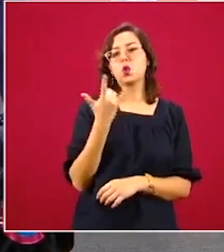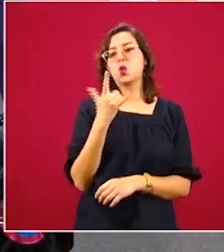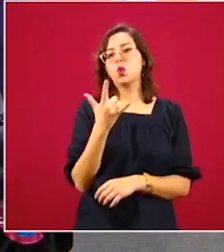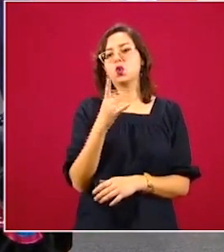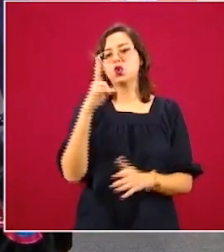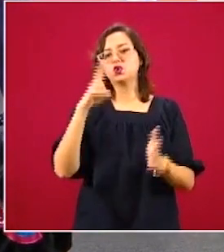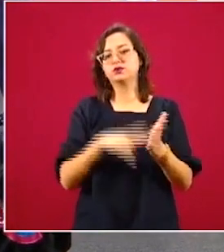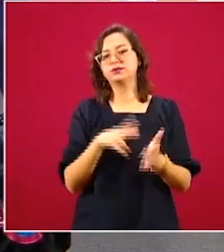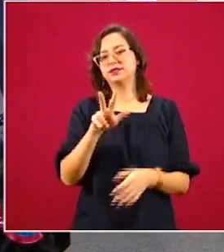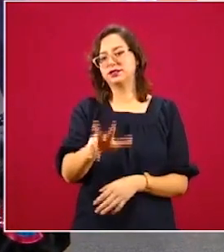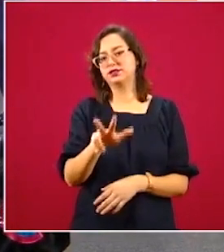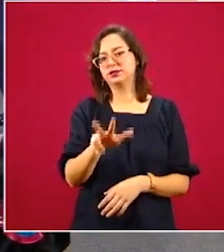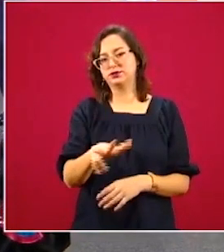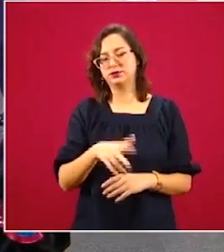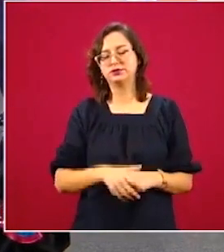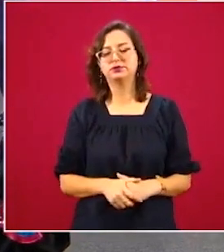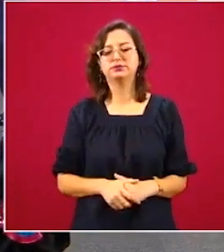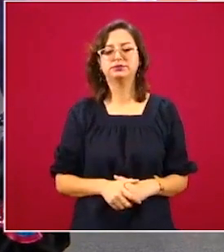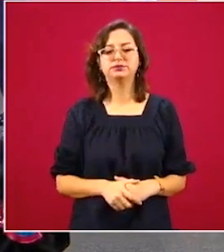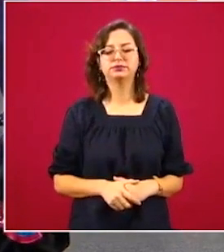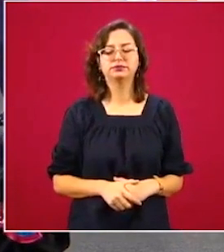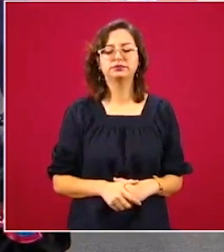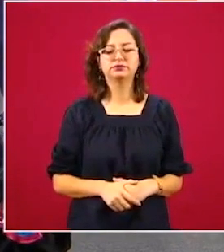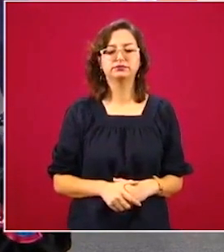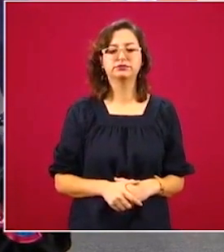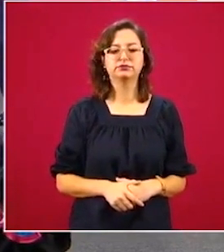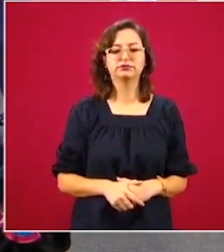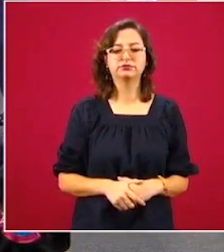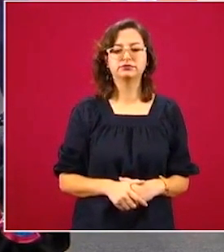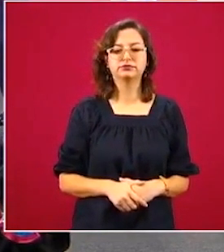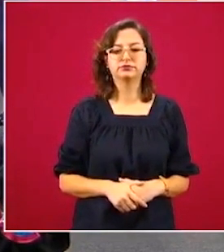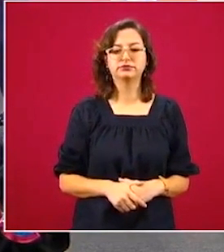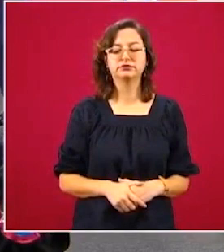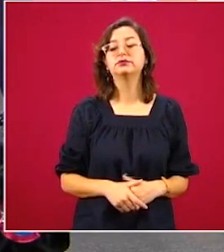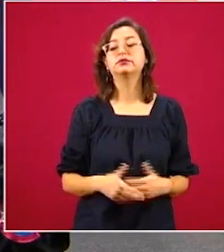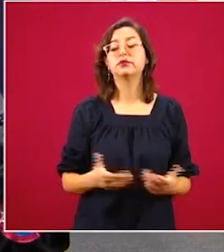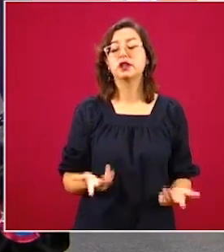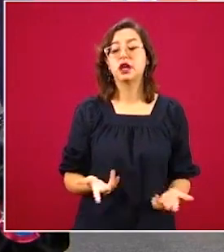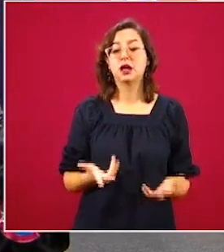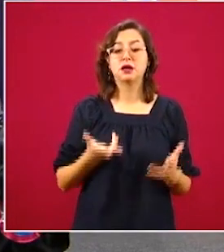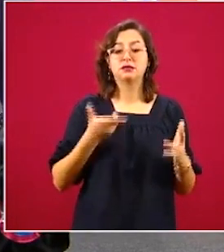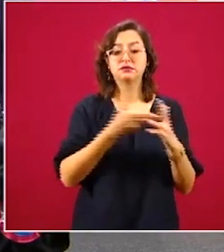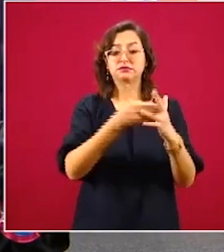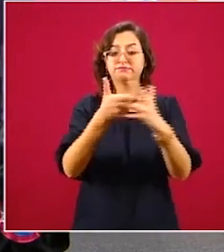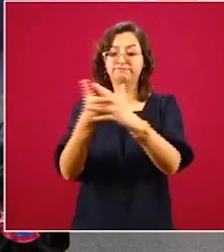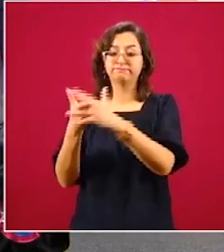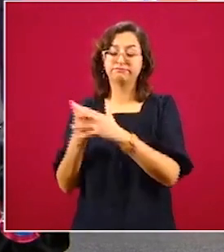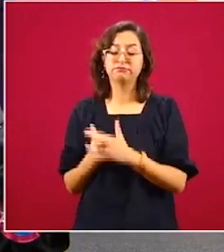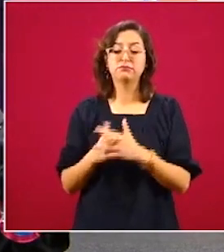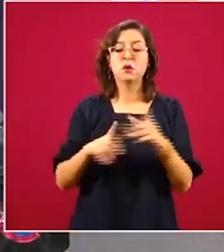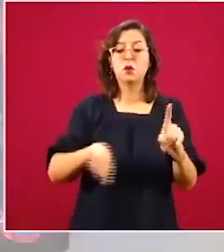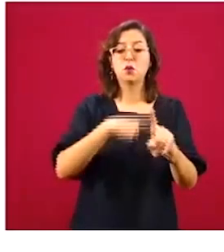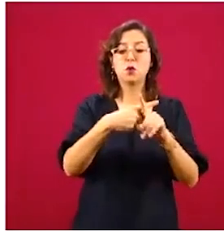Bueno, aquí está el homicidio doloso por entidad federativa,